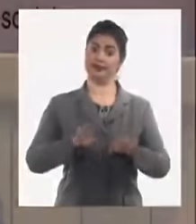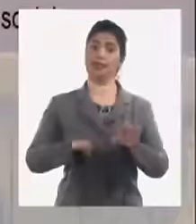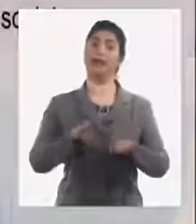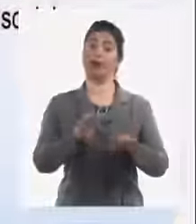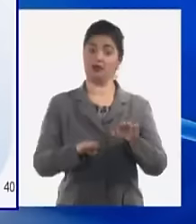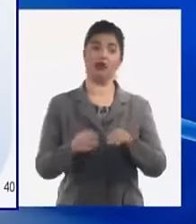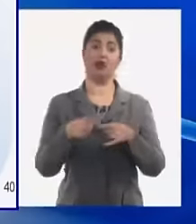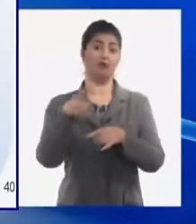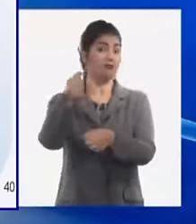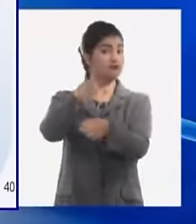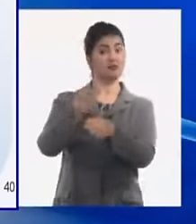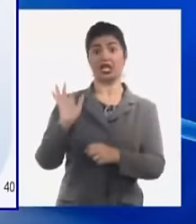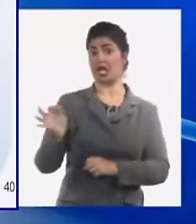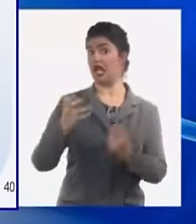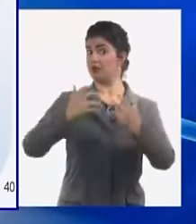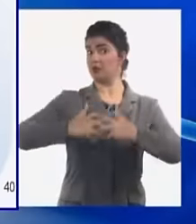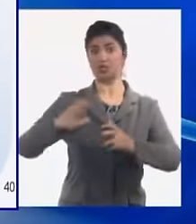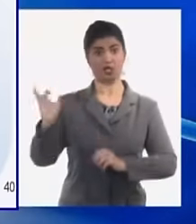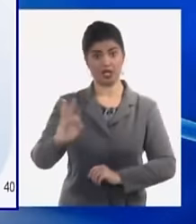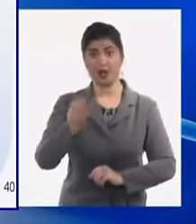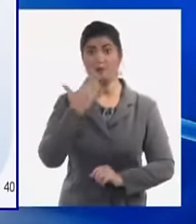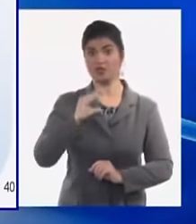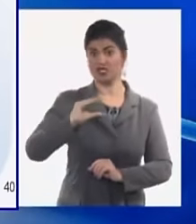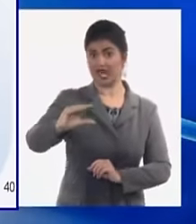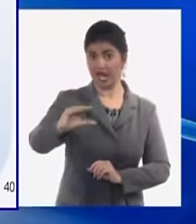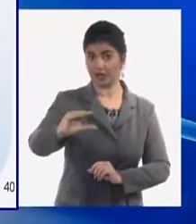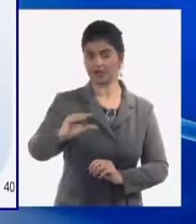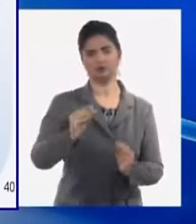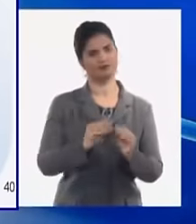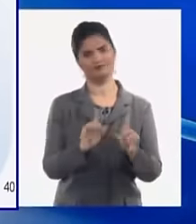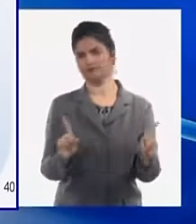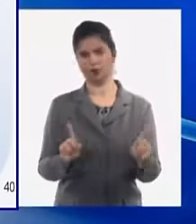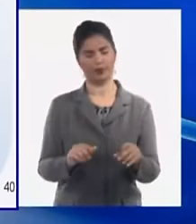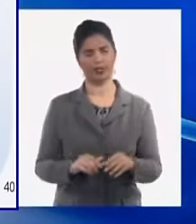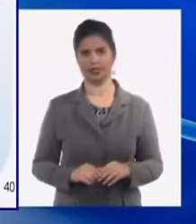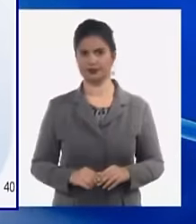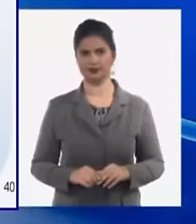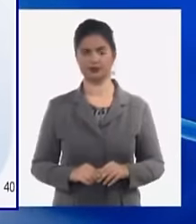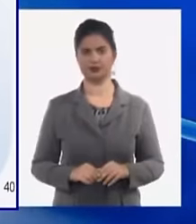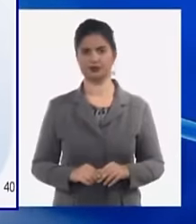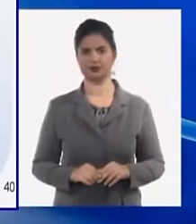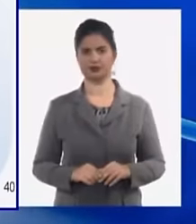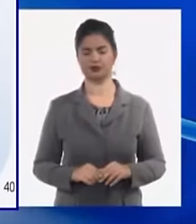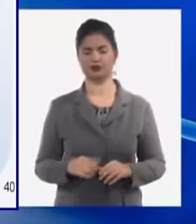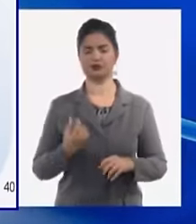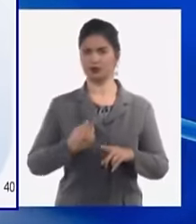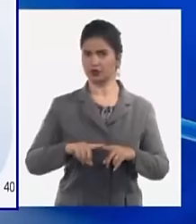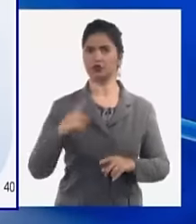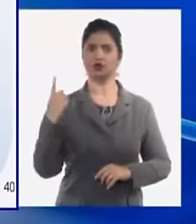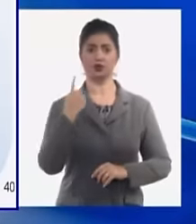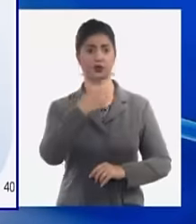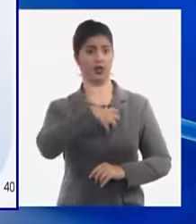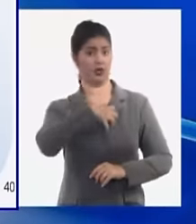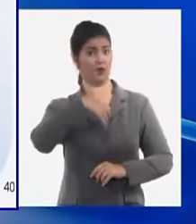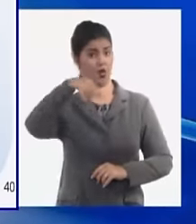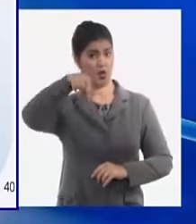incentivar la incorporación y permanencia de trabajadores en sectores priorizados nosotros tenemos hoy